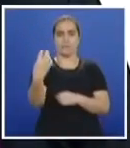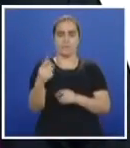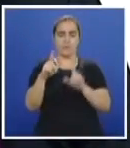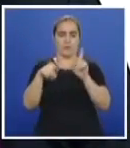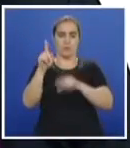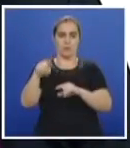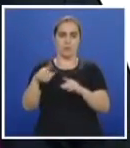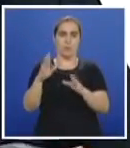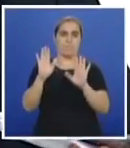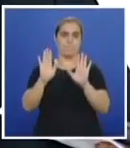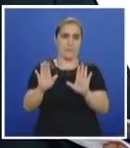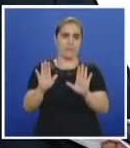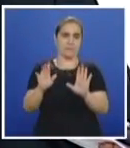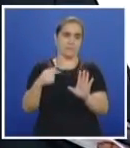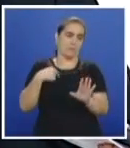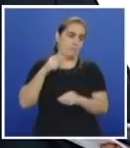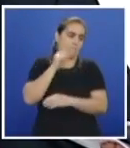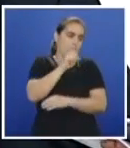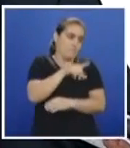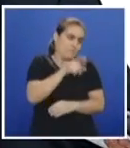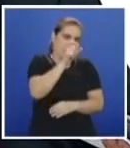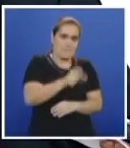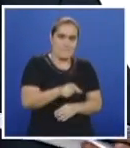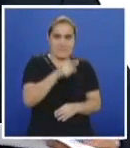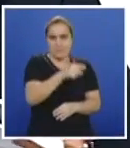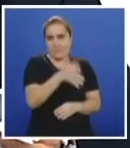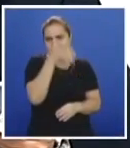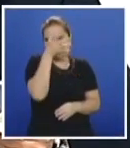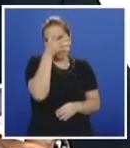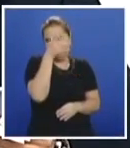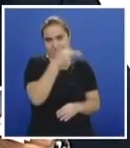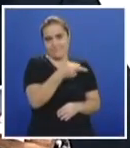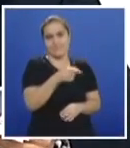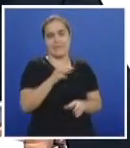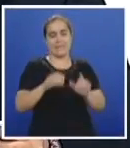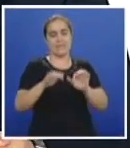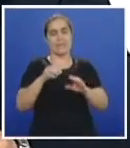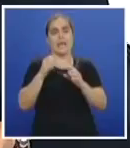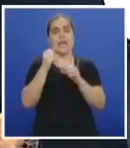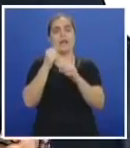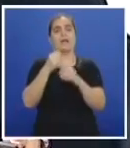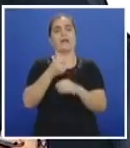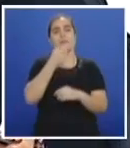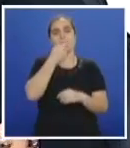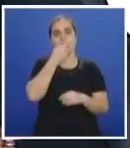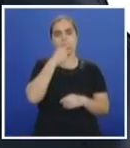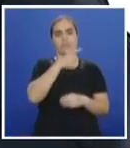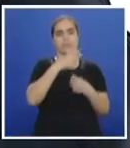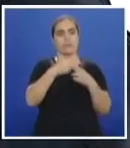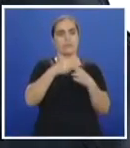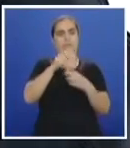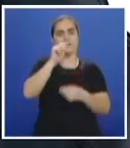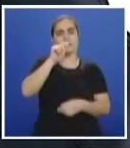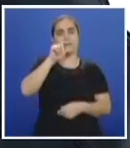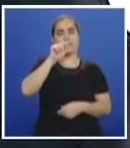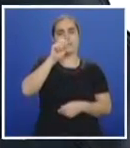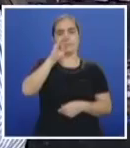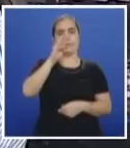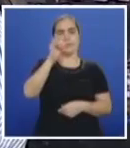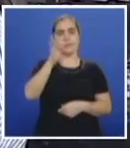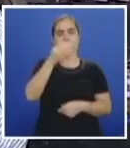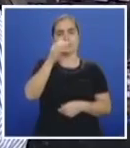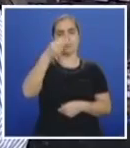algunos puntos fue suspendido, pero preguntémosle a nuestro invitado, secretario de Tránsito Alberto Adán. Muchísimas gracias. Bienvenido a los estudios de nuestro canal regional.